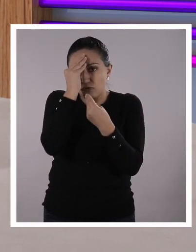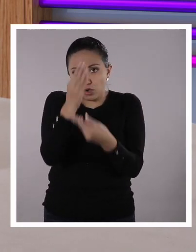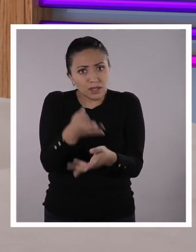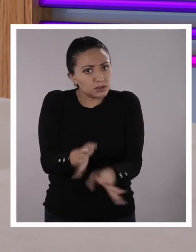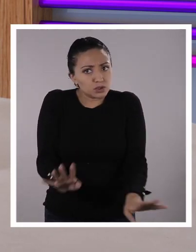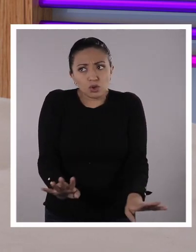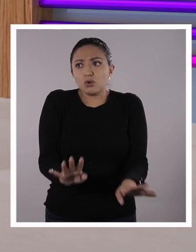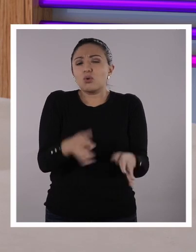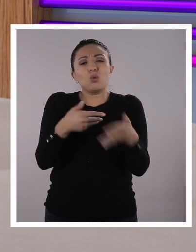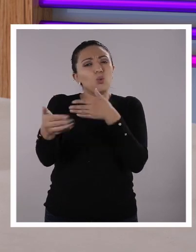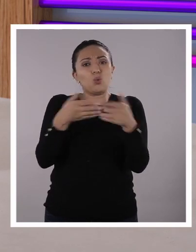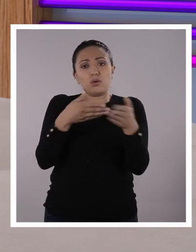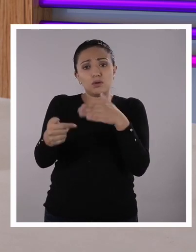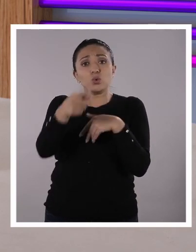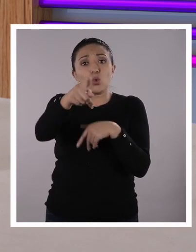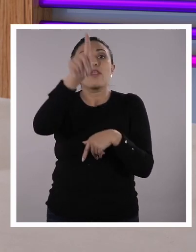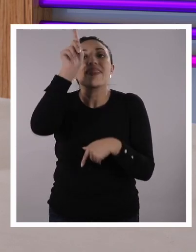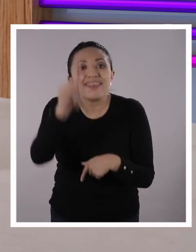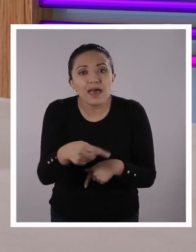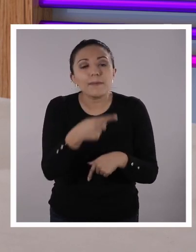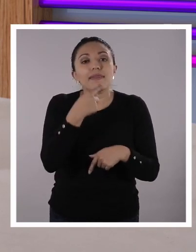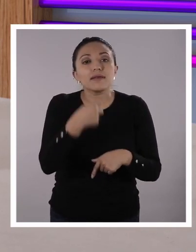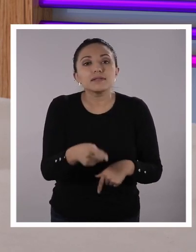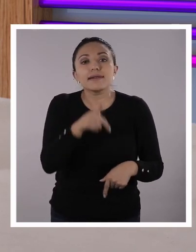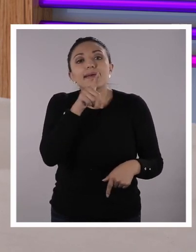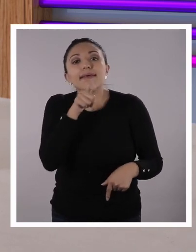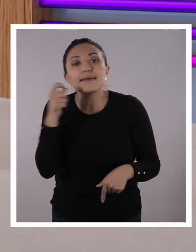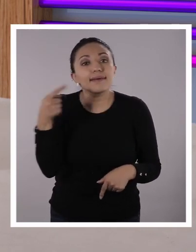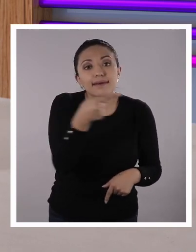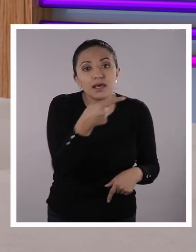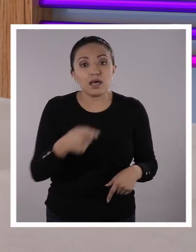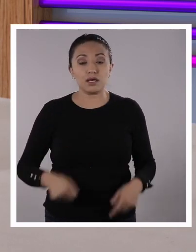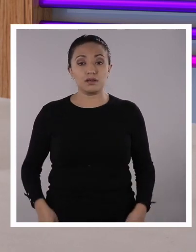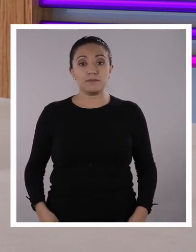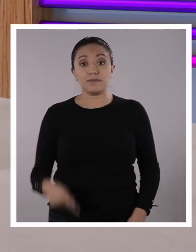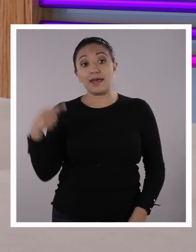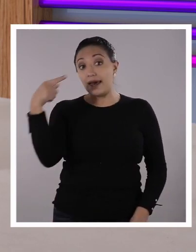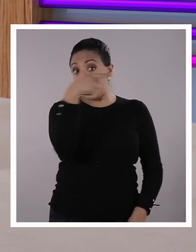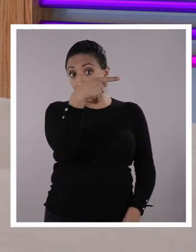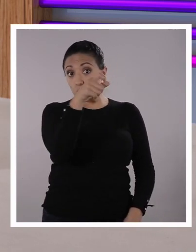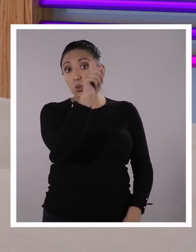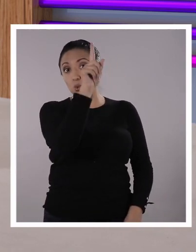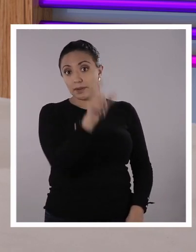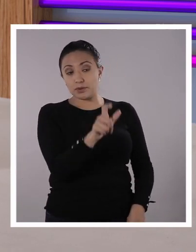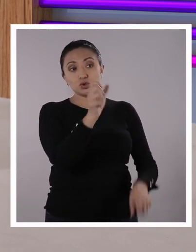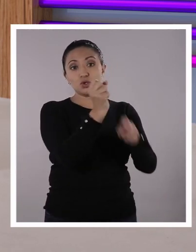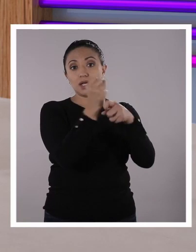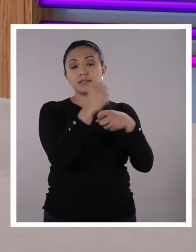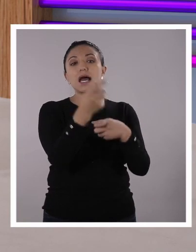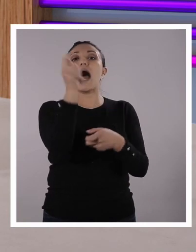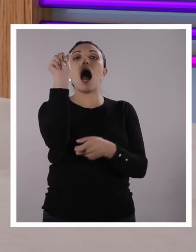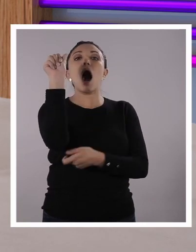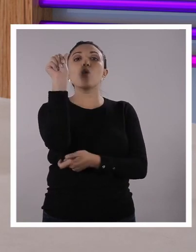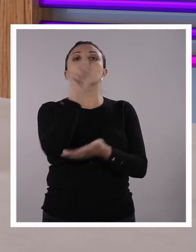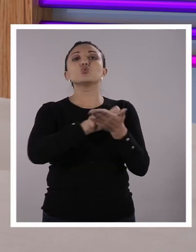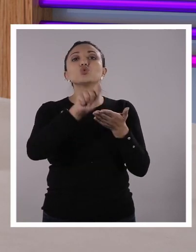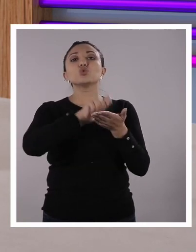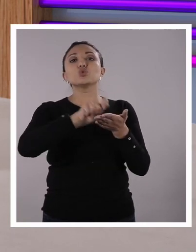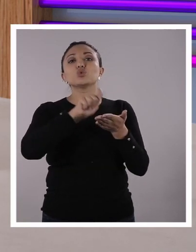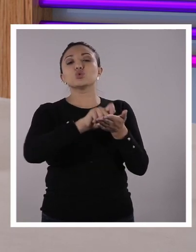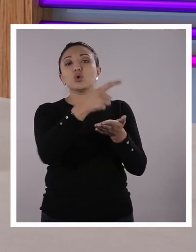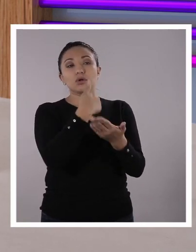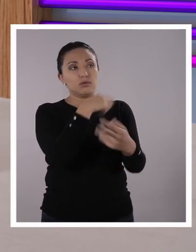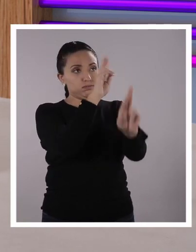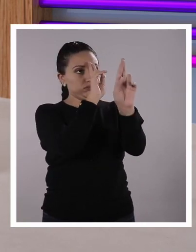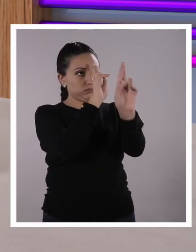encuentre en diferentes fuentes, usted tiene que recordar. Esto lo creó alguien, por tanto, es el autor de esto y yo debo